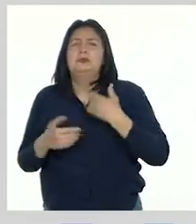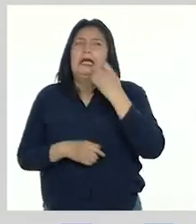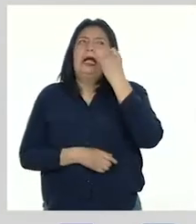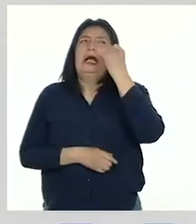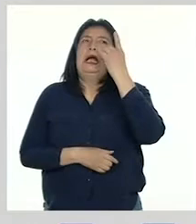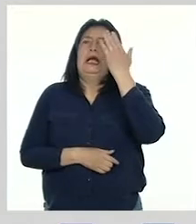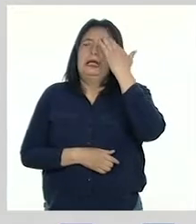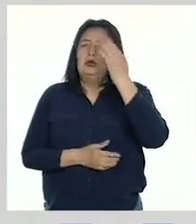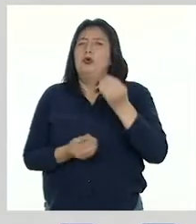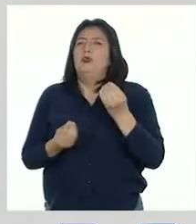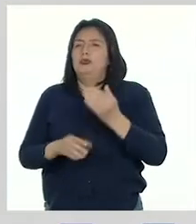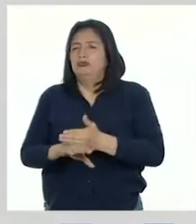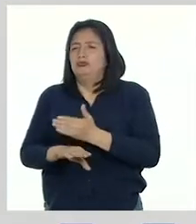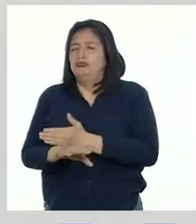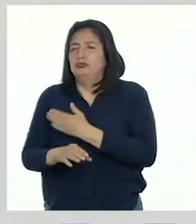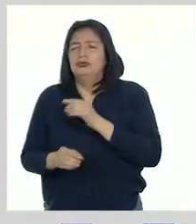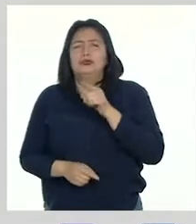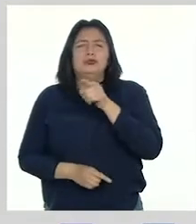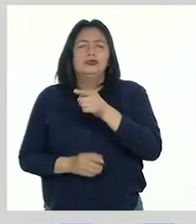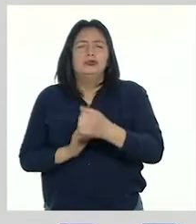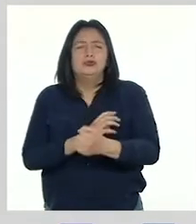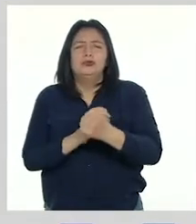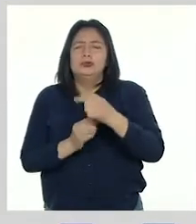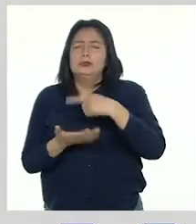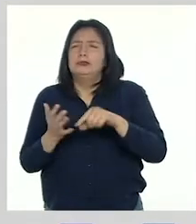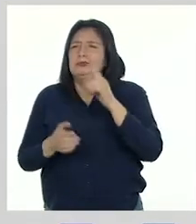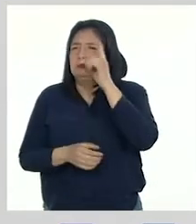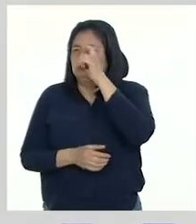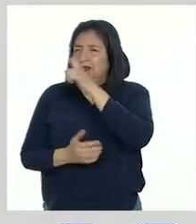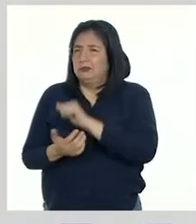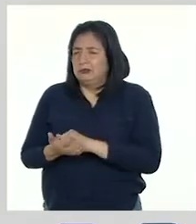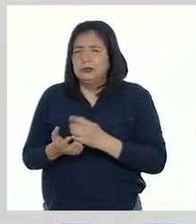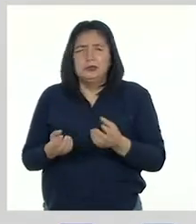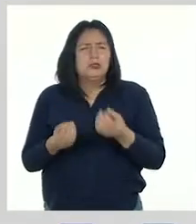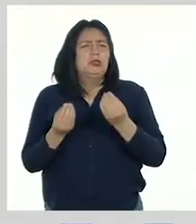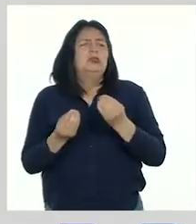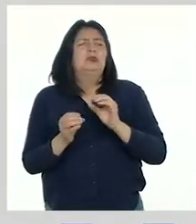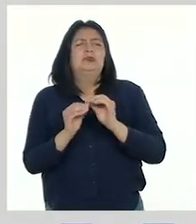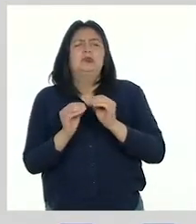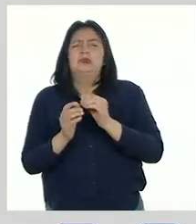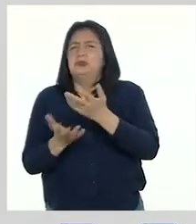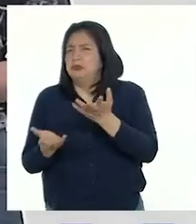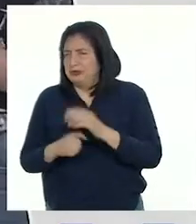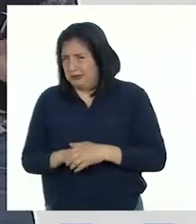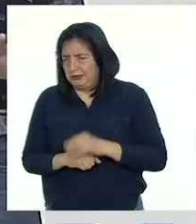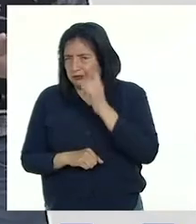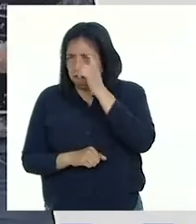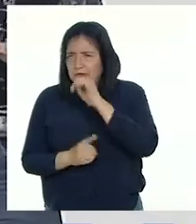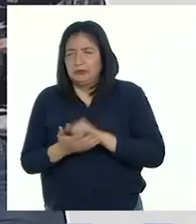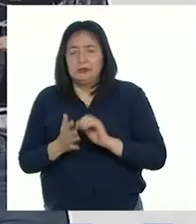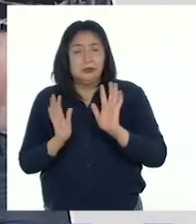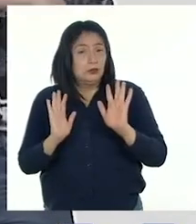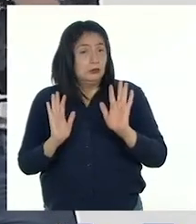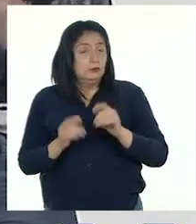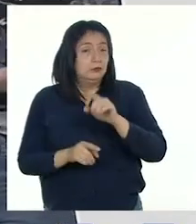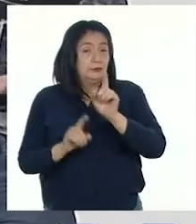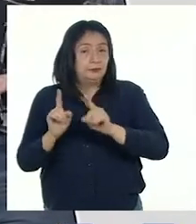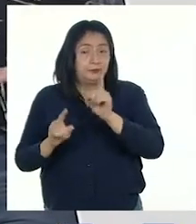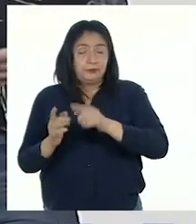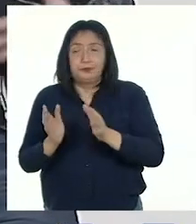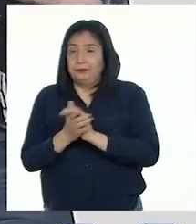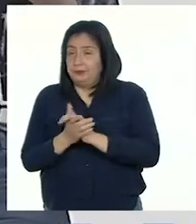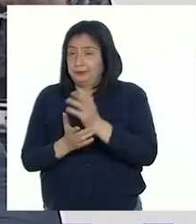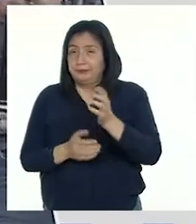darte cuenta de tu progreso, de tus fortalezas y dificultades y cómo superar estas últimas. Hoy vimos como algunos de tus